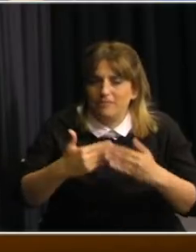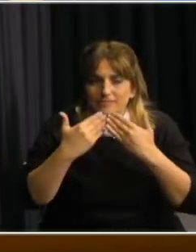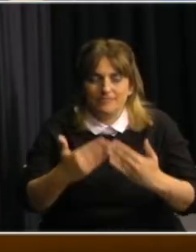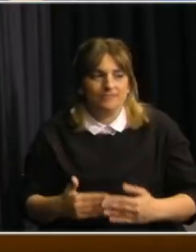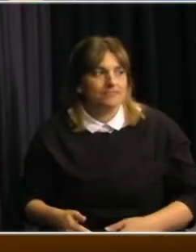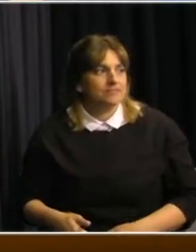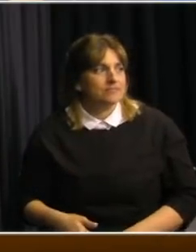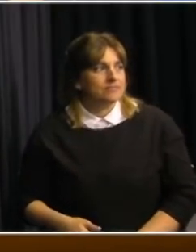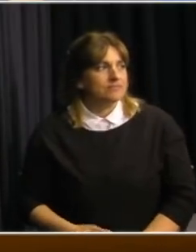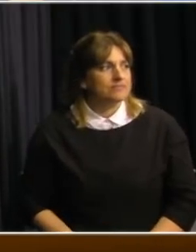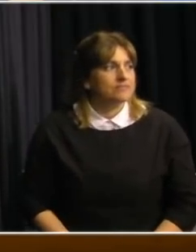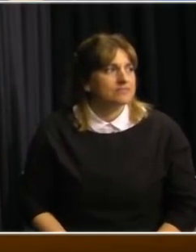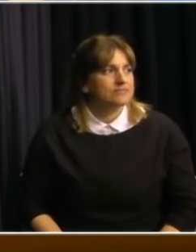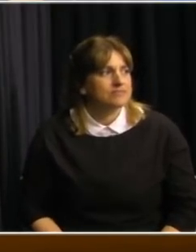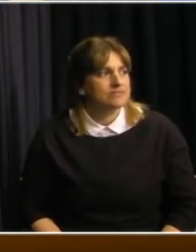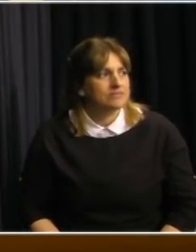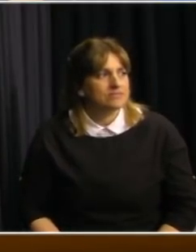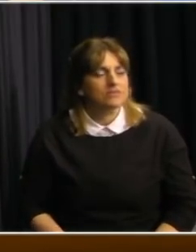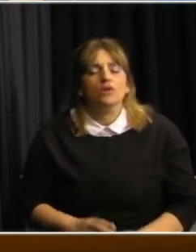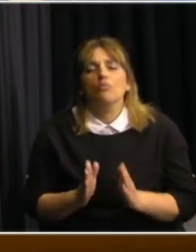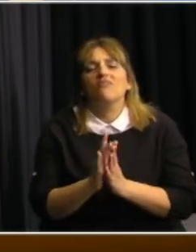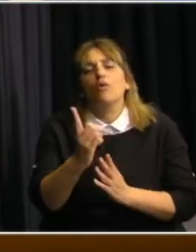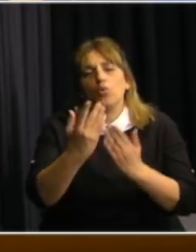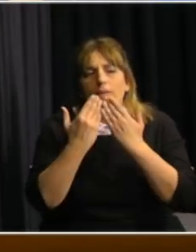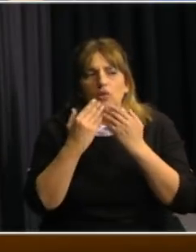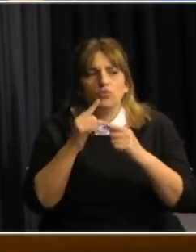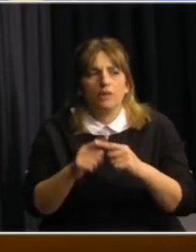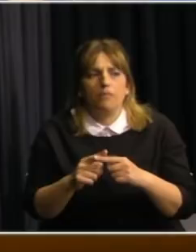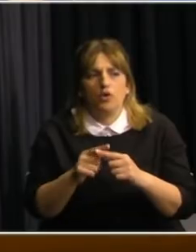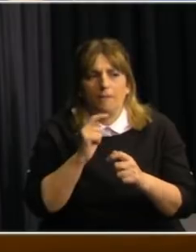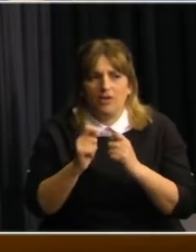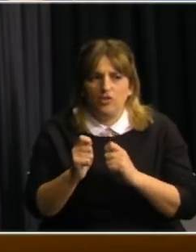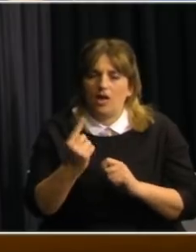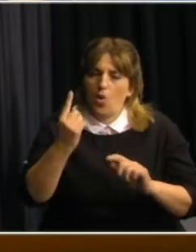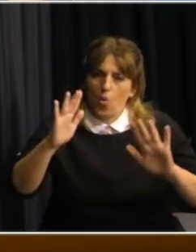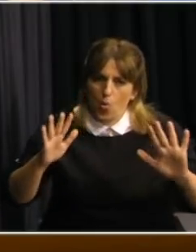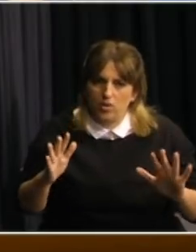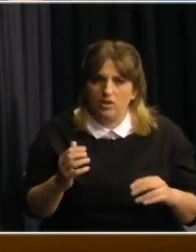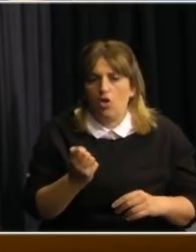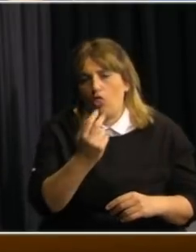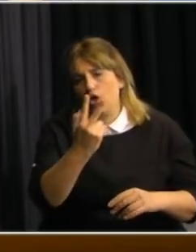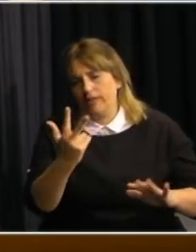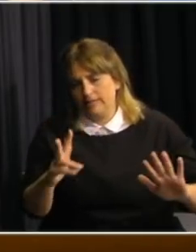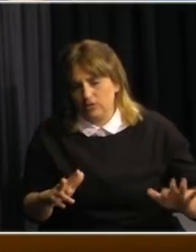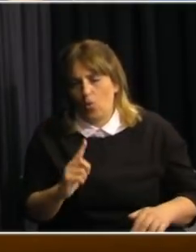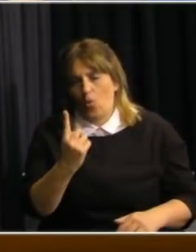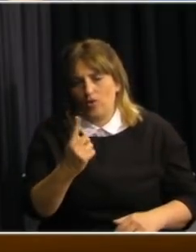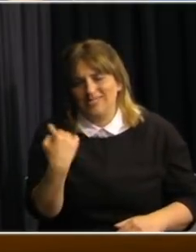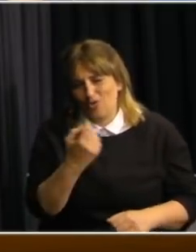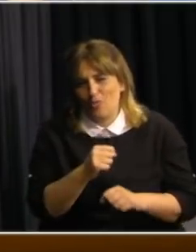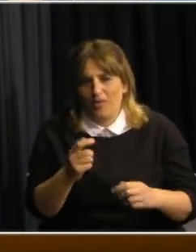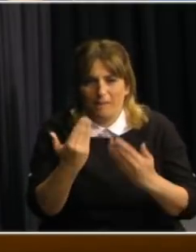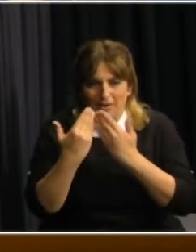solicitamos por favor formular una sola pregunta por medio así todos tienen la oportunidad de participar muchas gracias